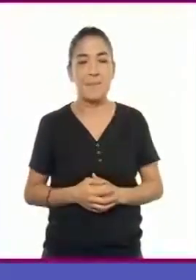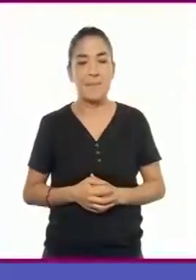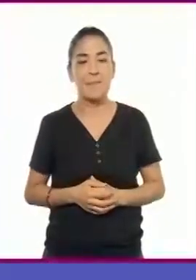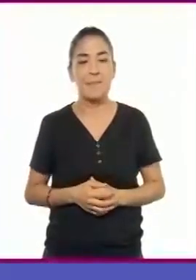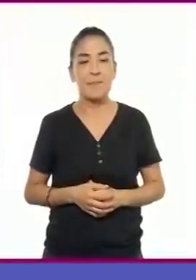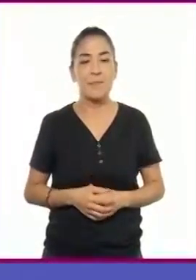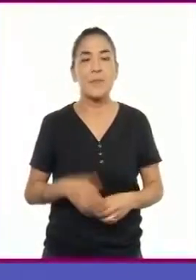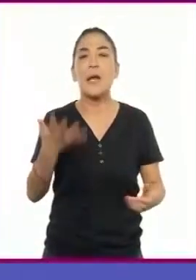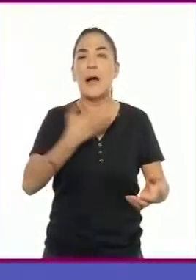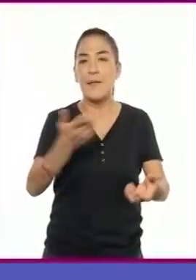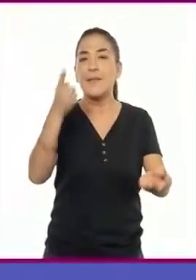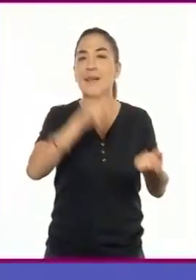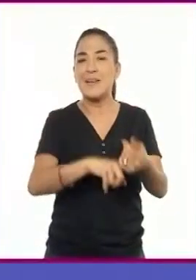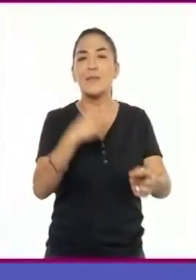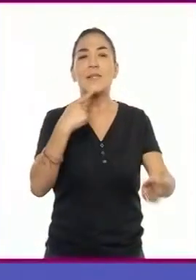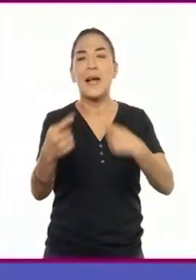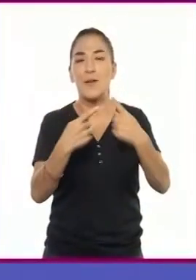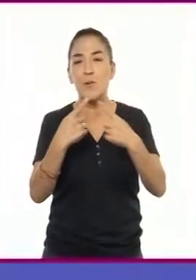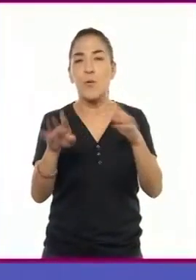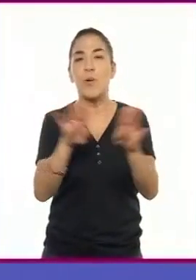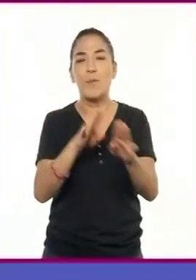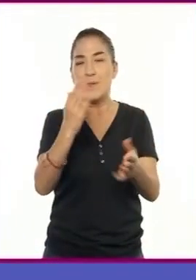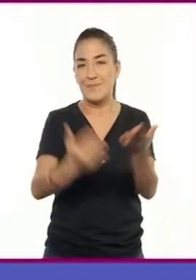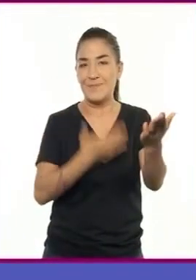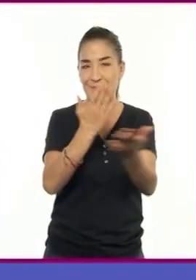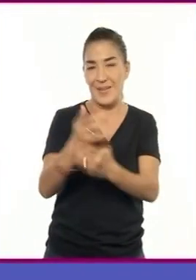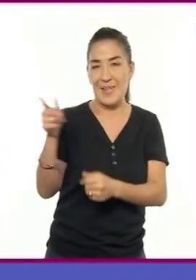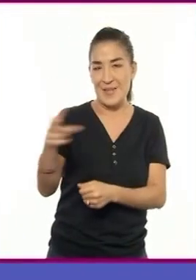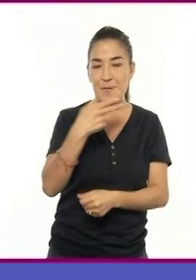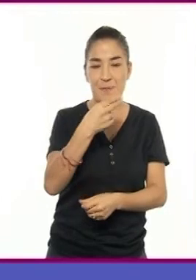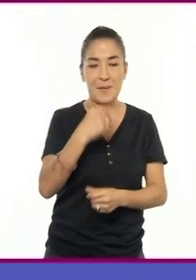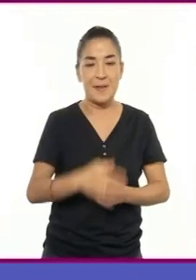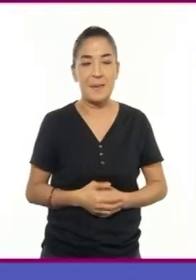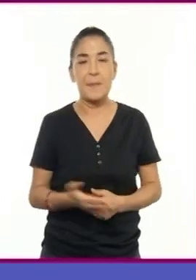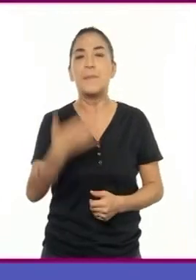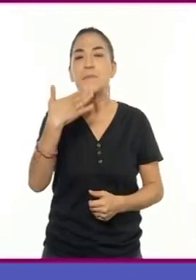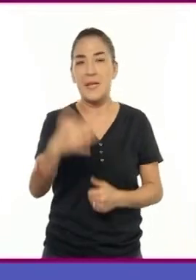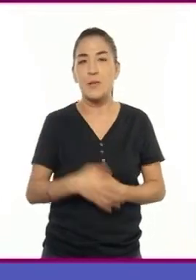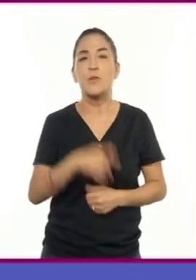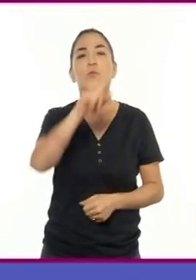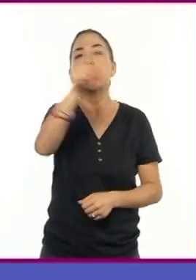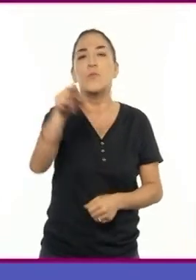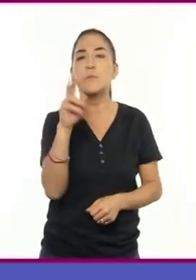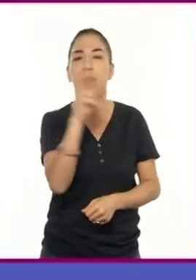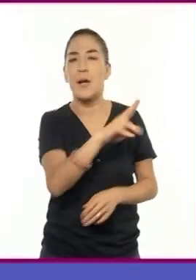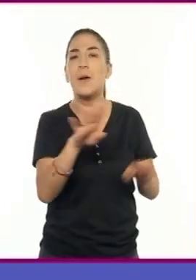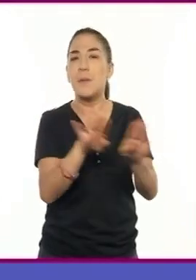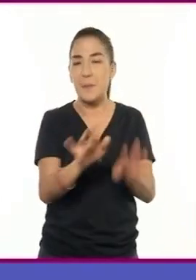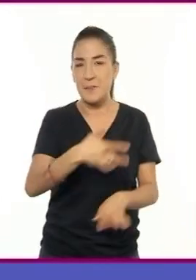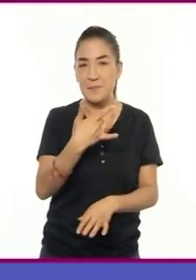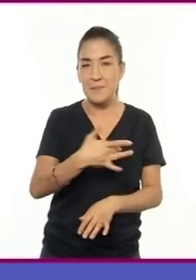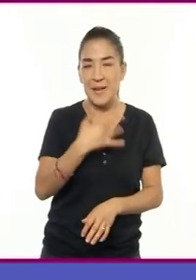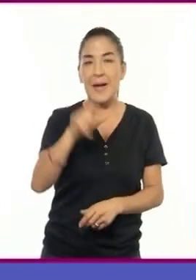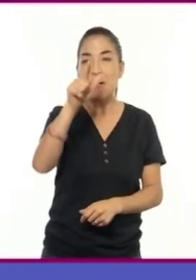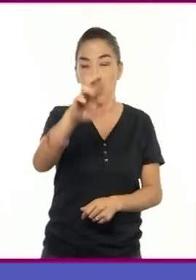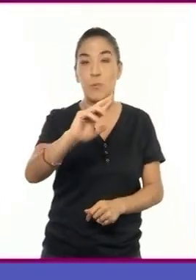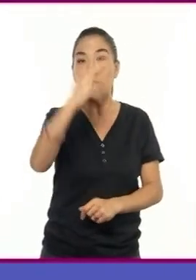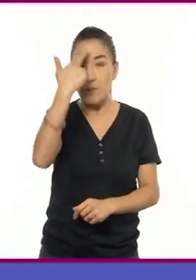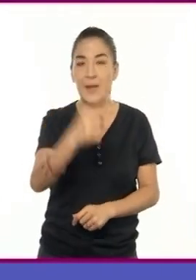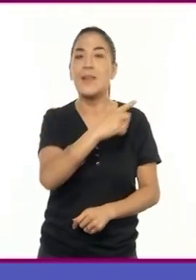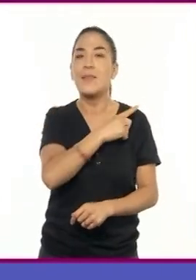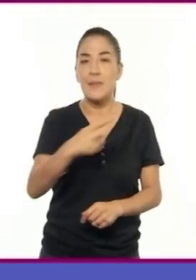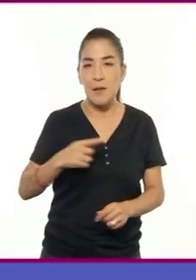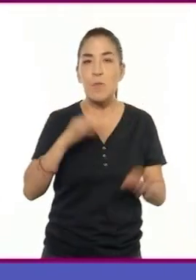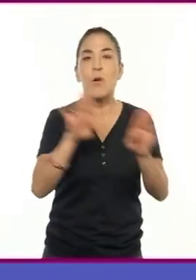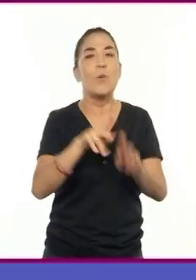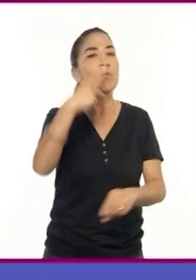incluimos los diálogos tal y como los propuso Enrique. Perfecto. ¿En casa cómo les fue? Recuerden que cada uno de ustedes tiene